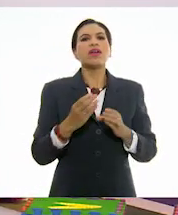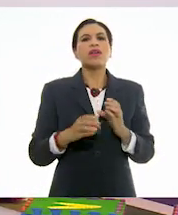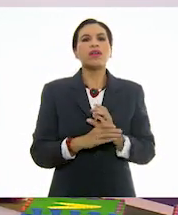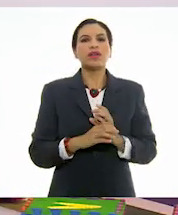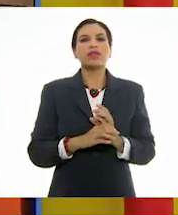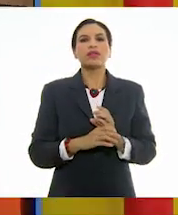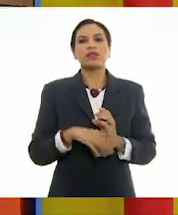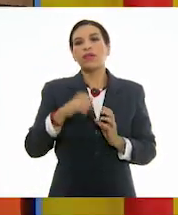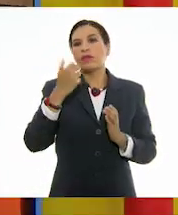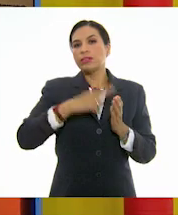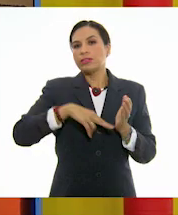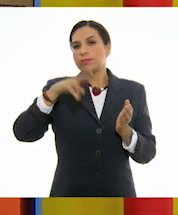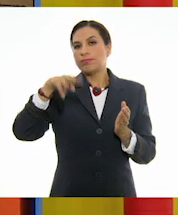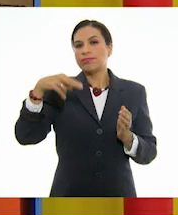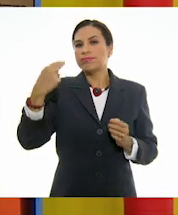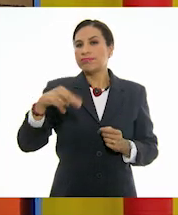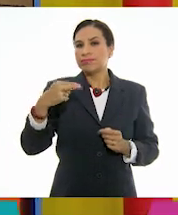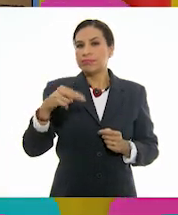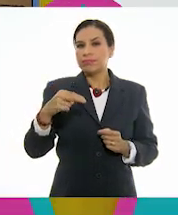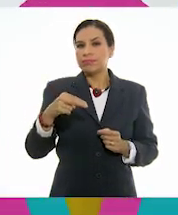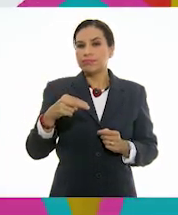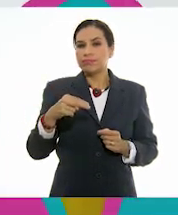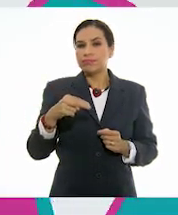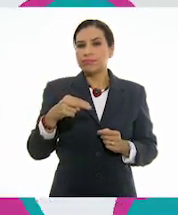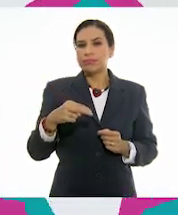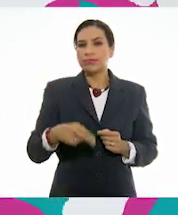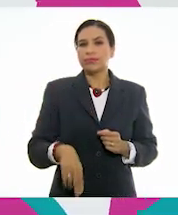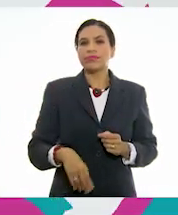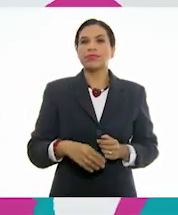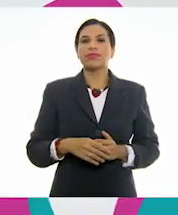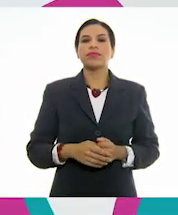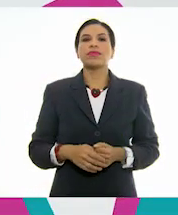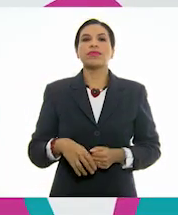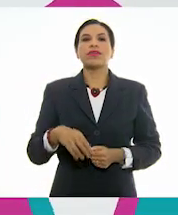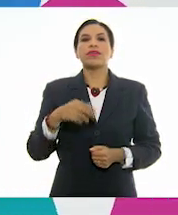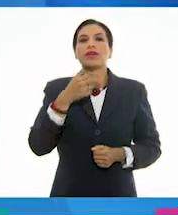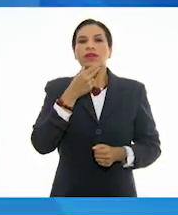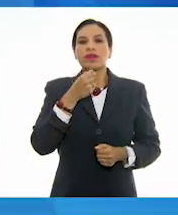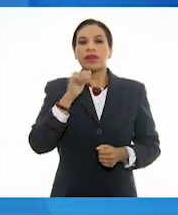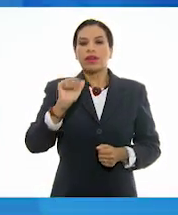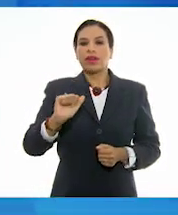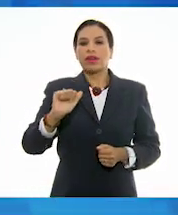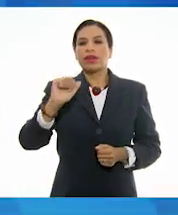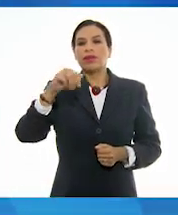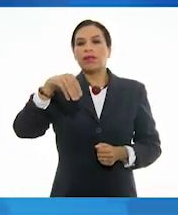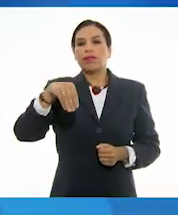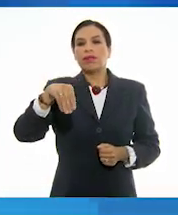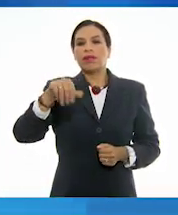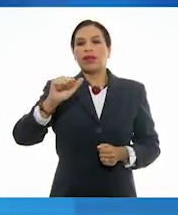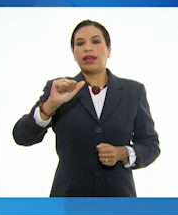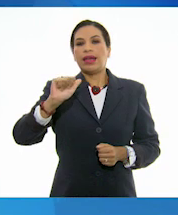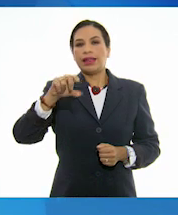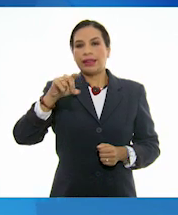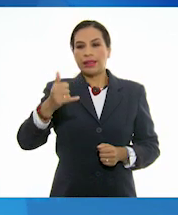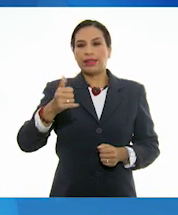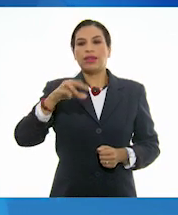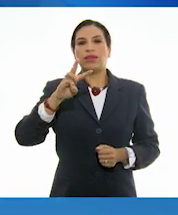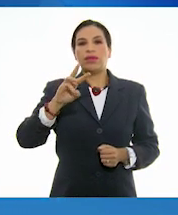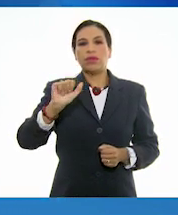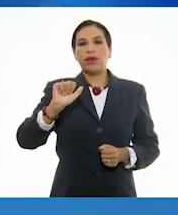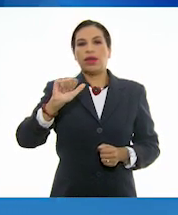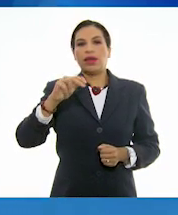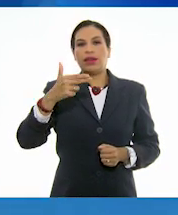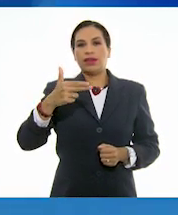de otro pintor llamado Andy Warhol. Bueno, mira, ahora tenemos aquí a cámara